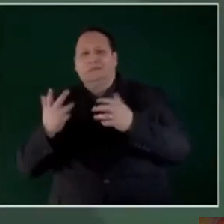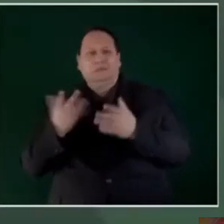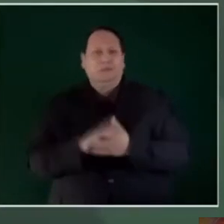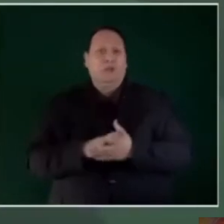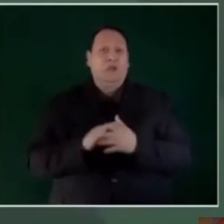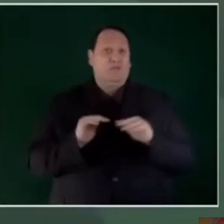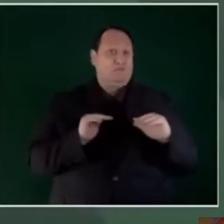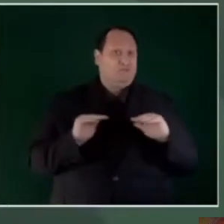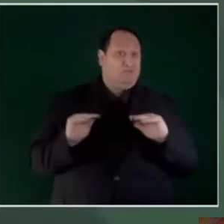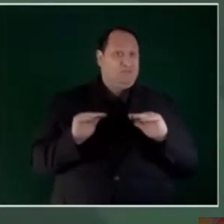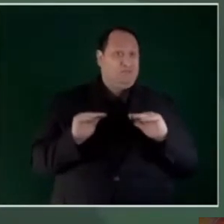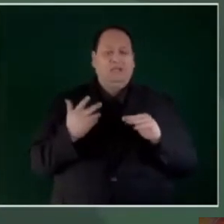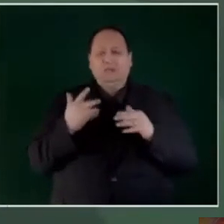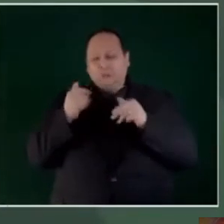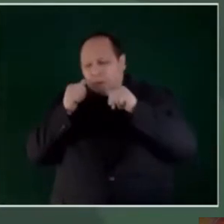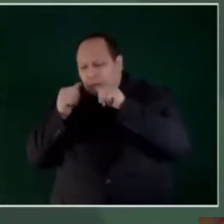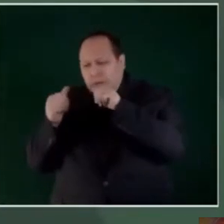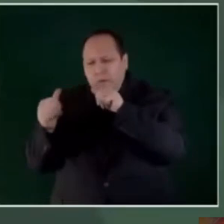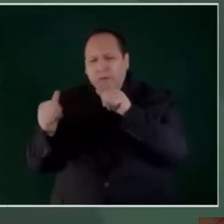temblores,